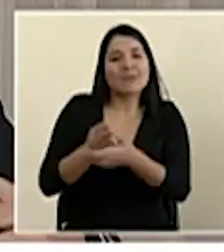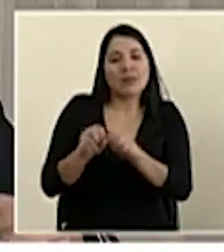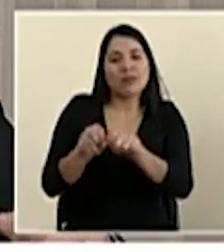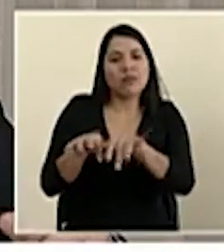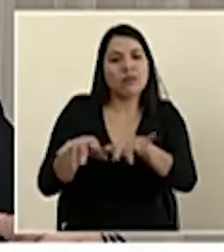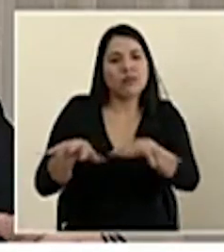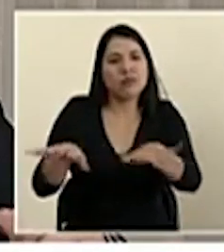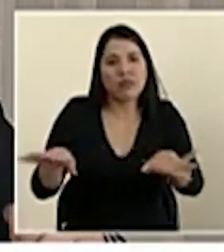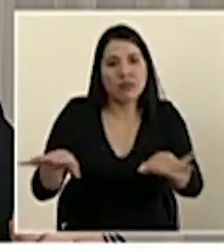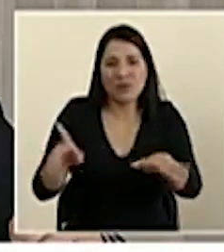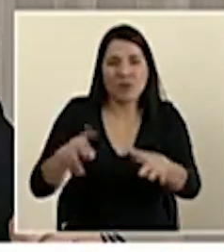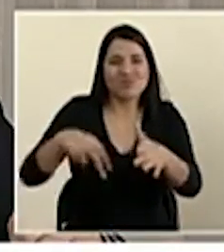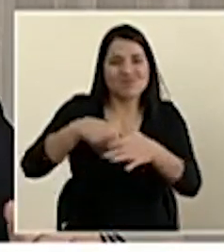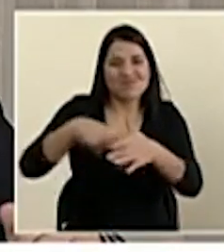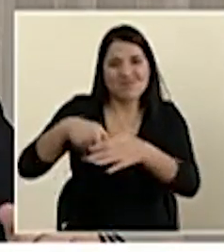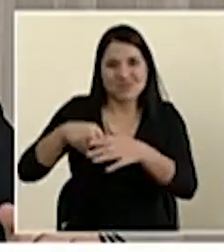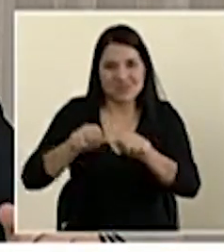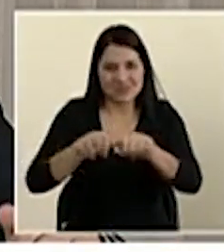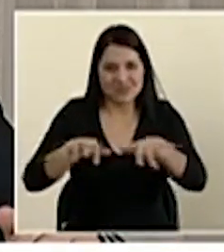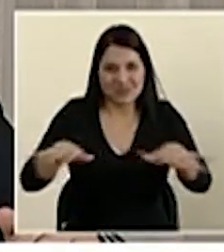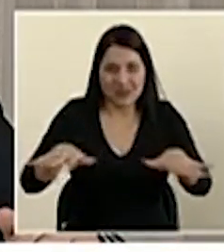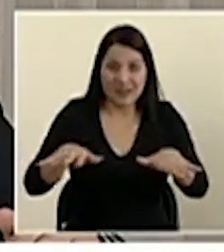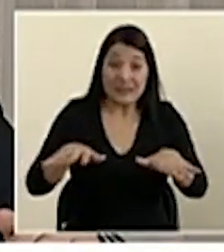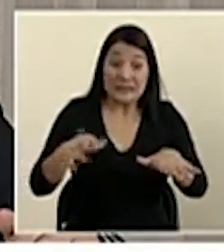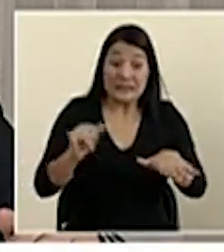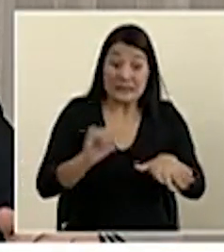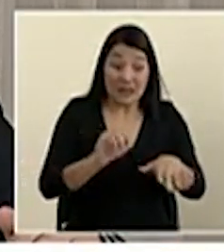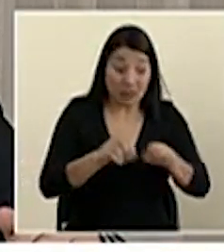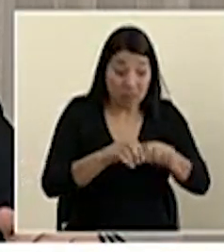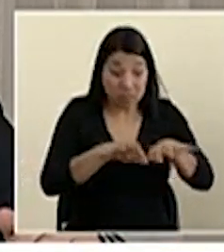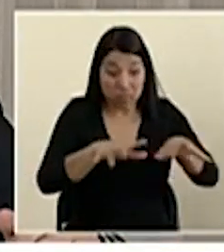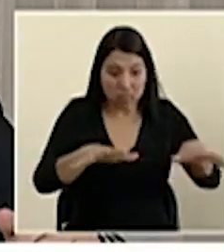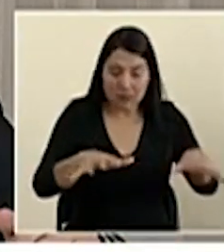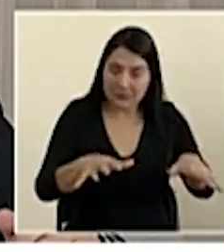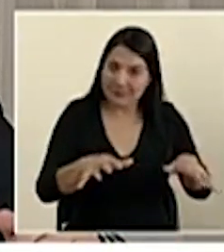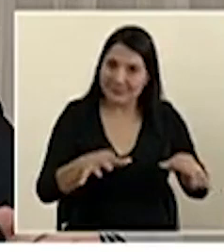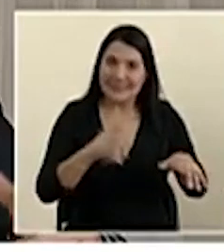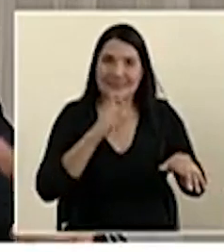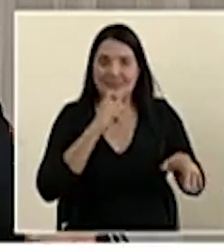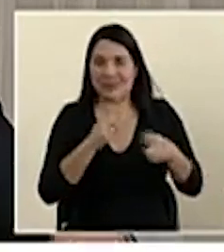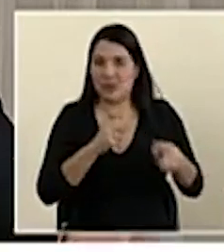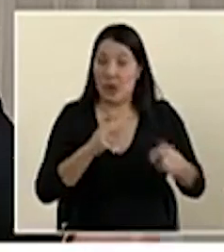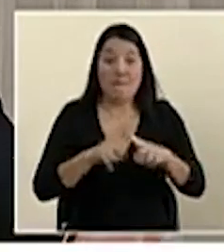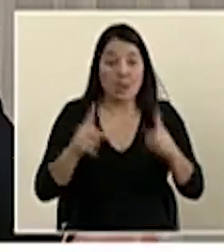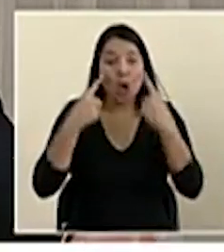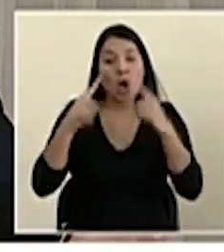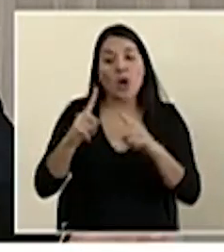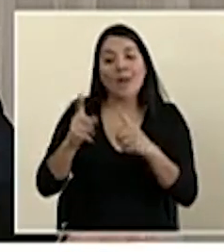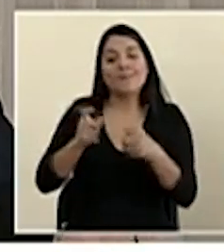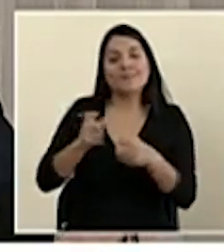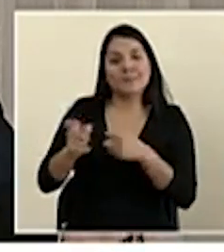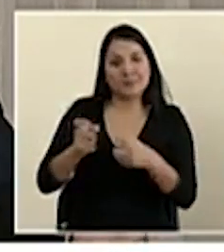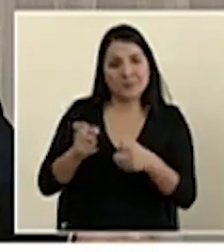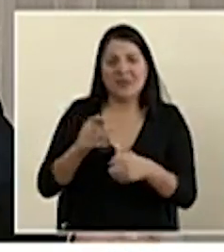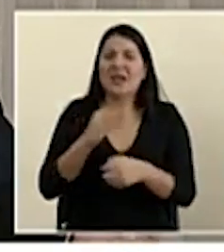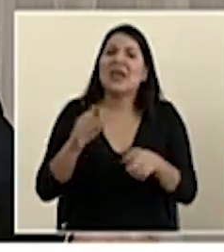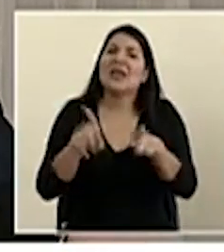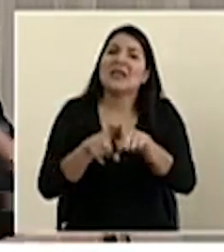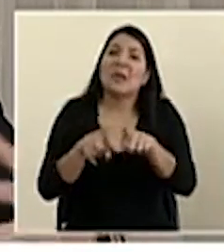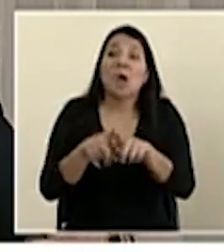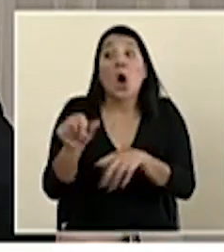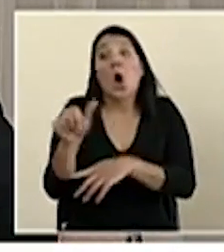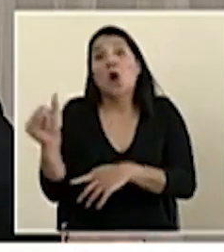que nos hubieran puesto el escenario muy difícil cuesta arriba. Y también pues hay factores que posiblemente